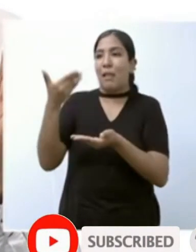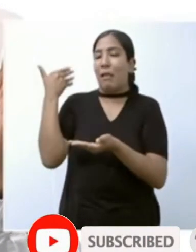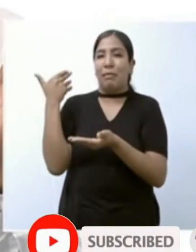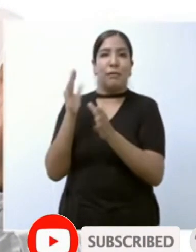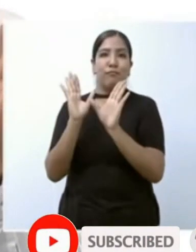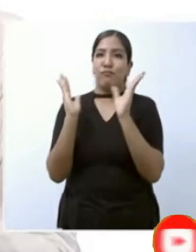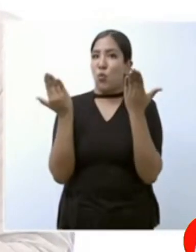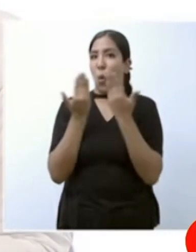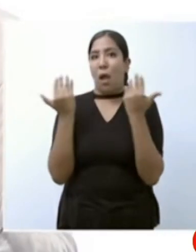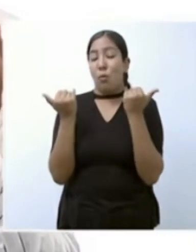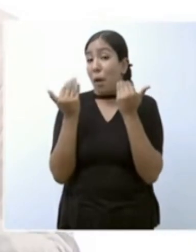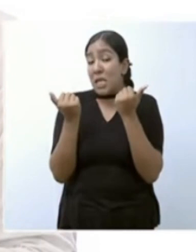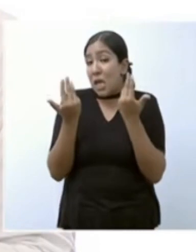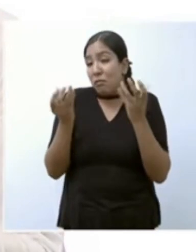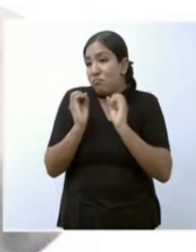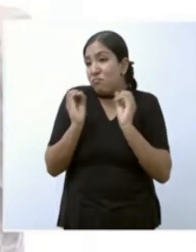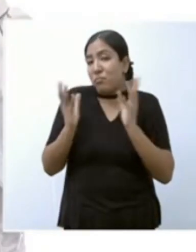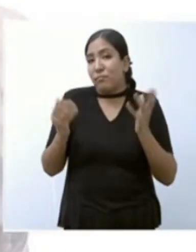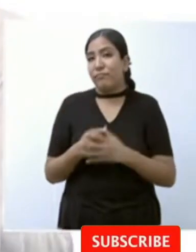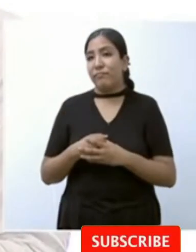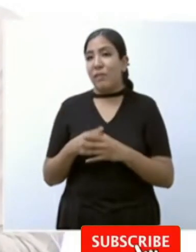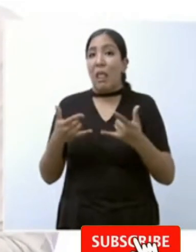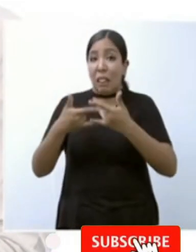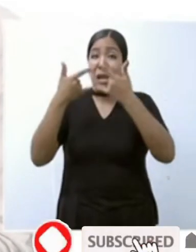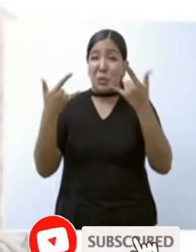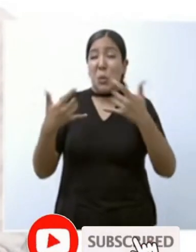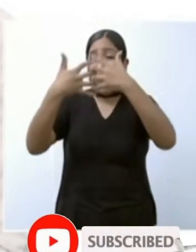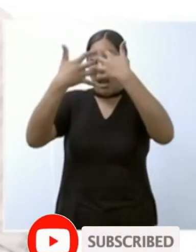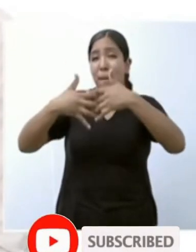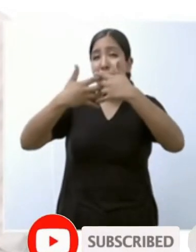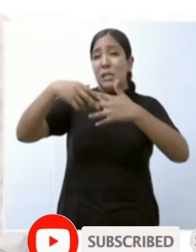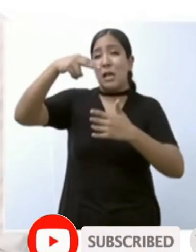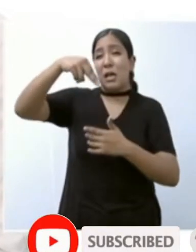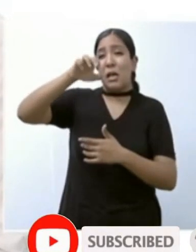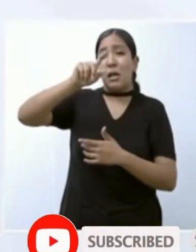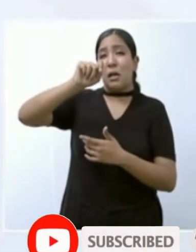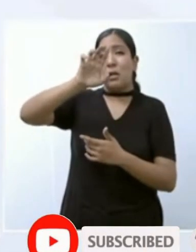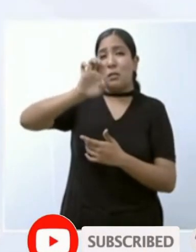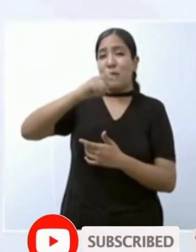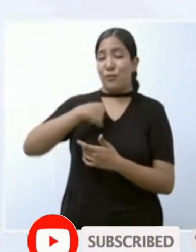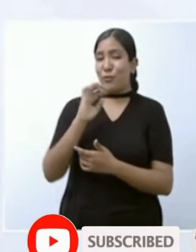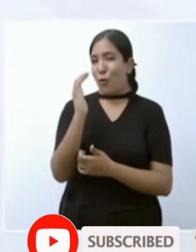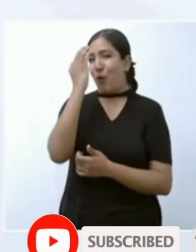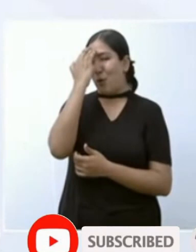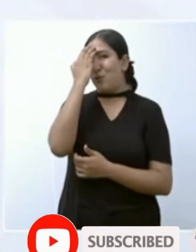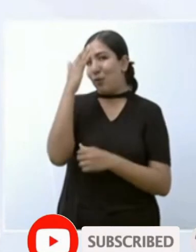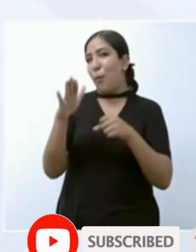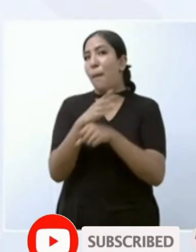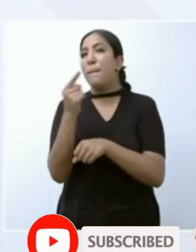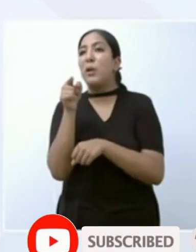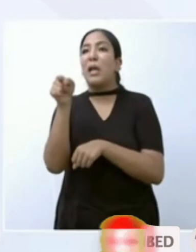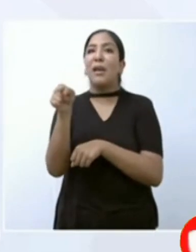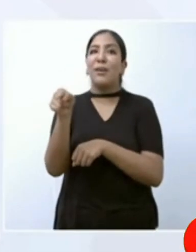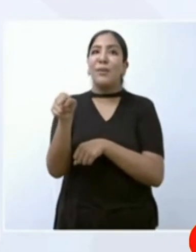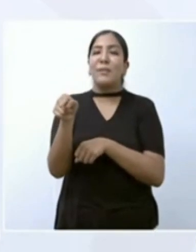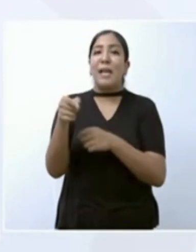conozco la historia de Nestlé porque eran los que compraban la leche a los productores en mi